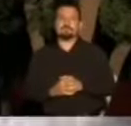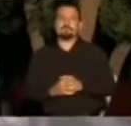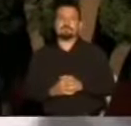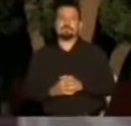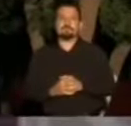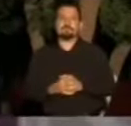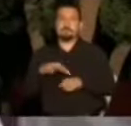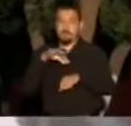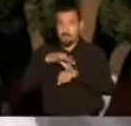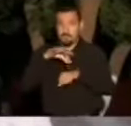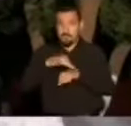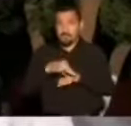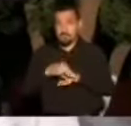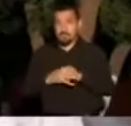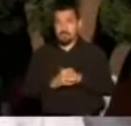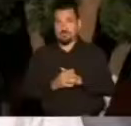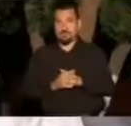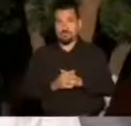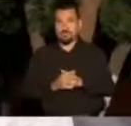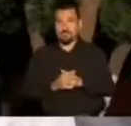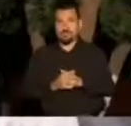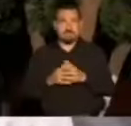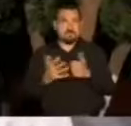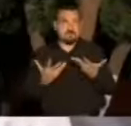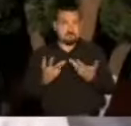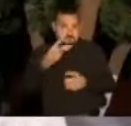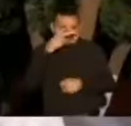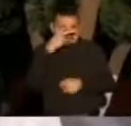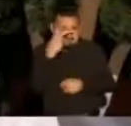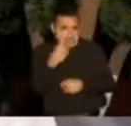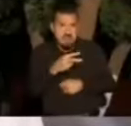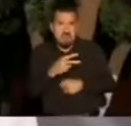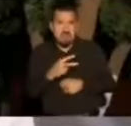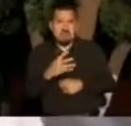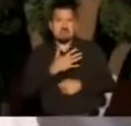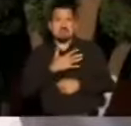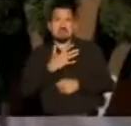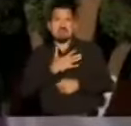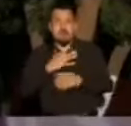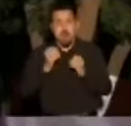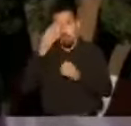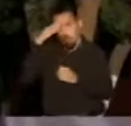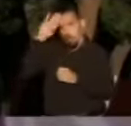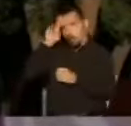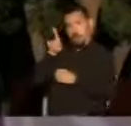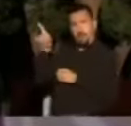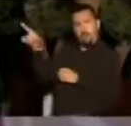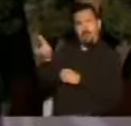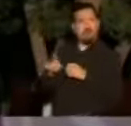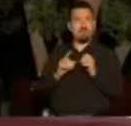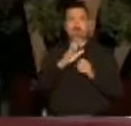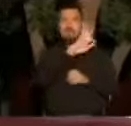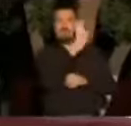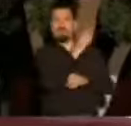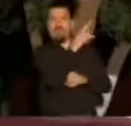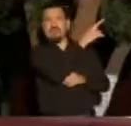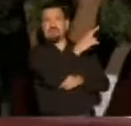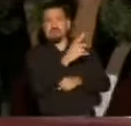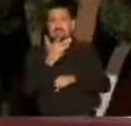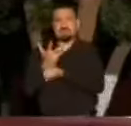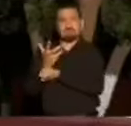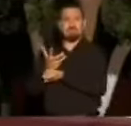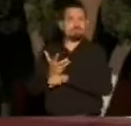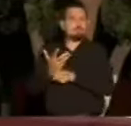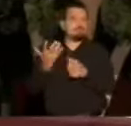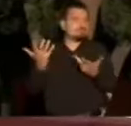Los médicos son de México, o son de Cuba, o son de Francia, o son de Estados Unidos.